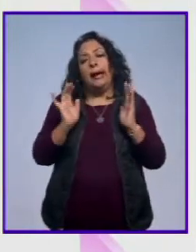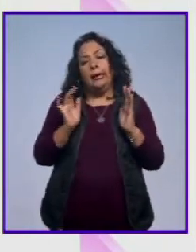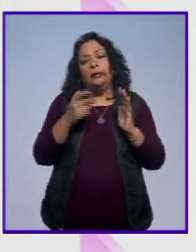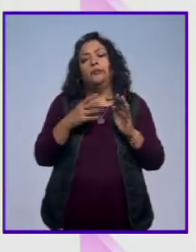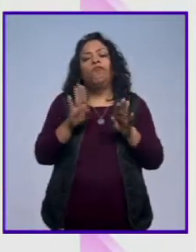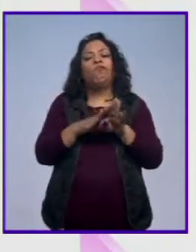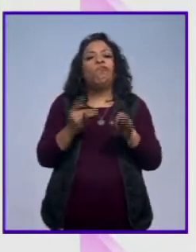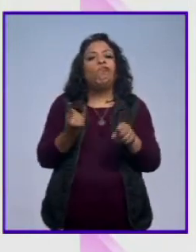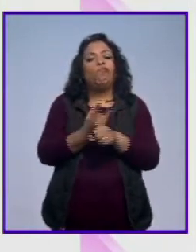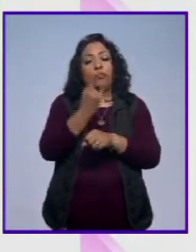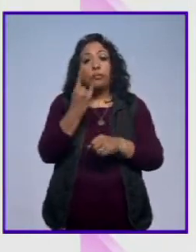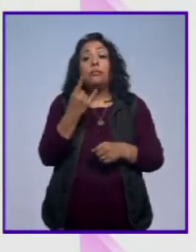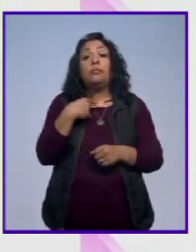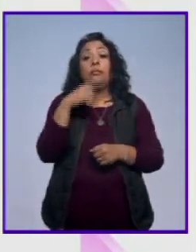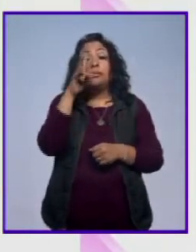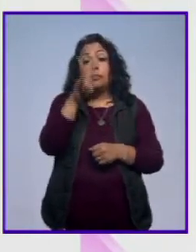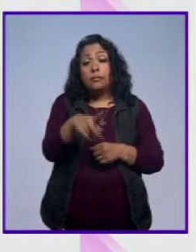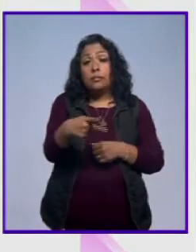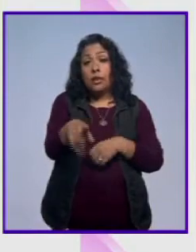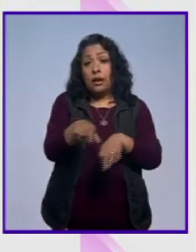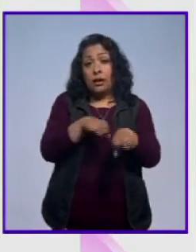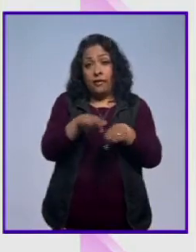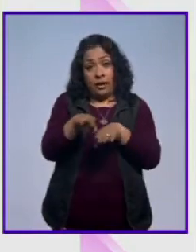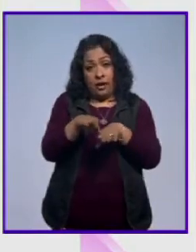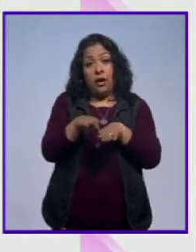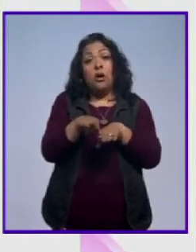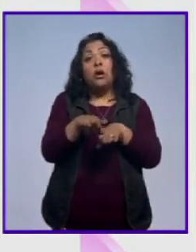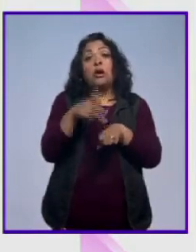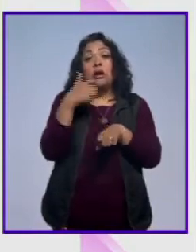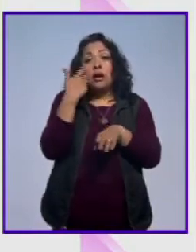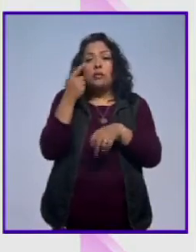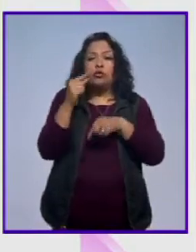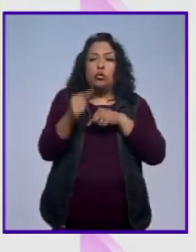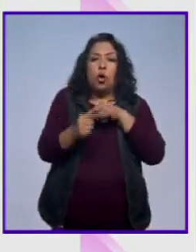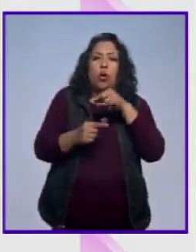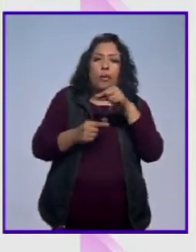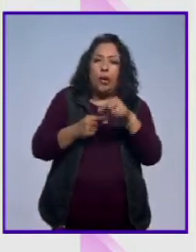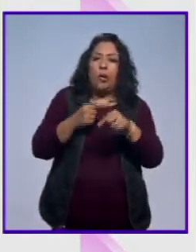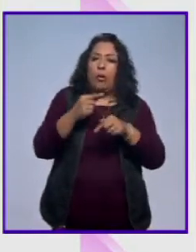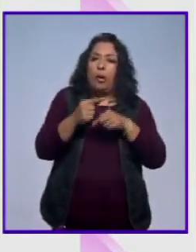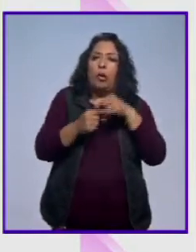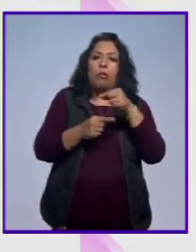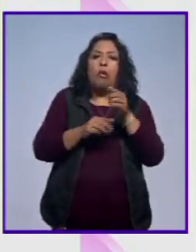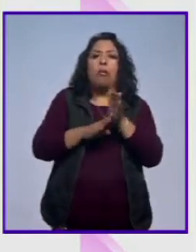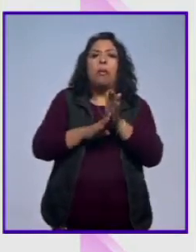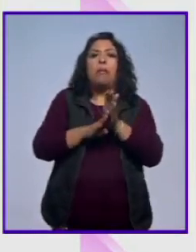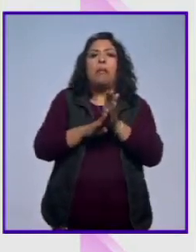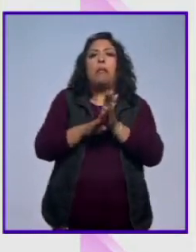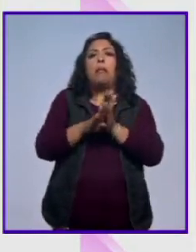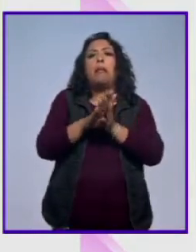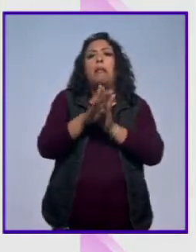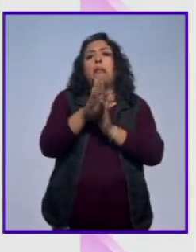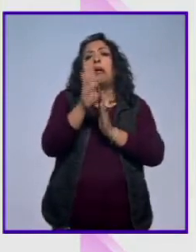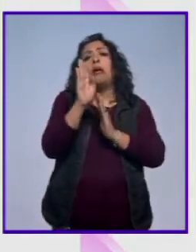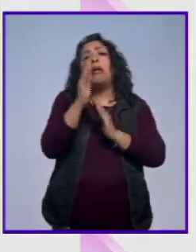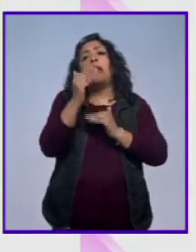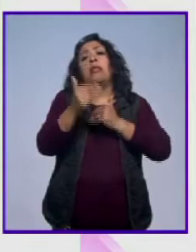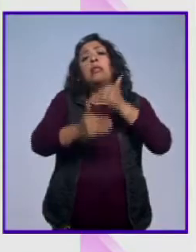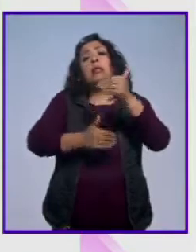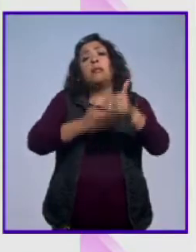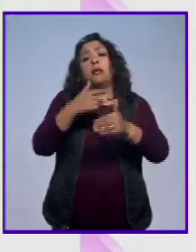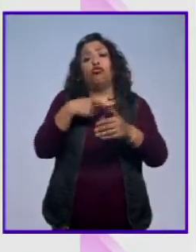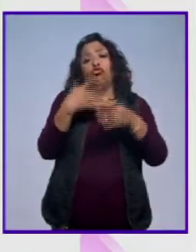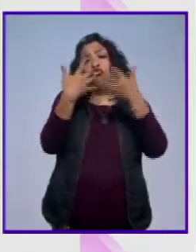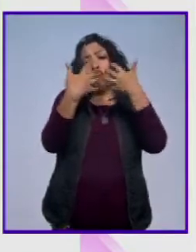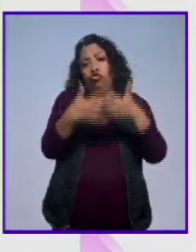y bueno, pues es un trabajo que se está construyendo poco a poco y que irá creciendo también conforme vaya creciendo la